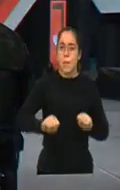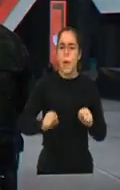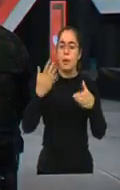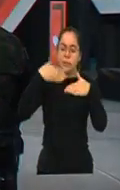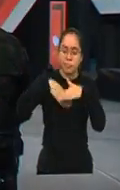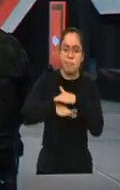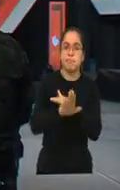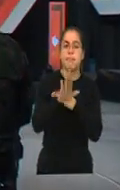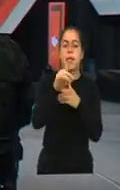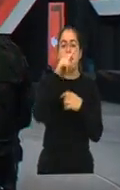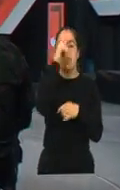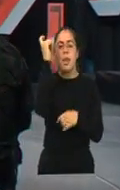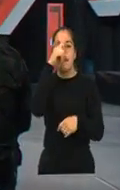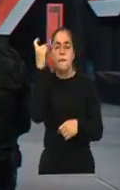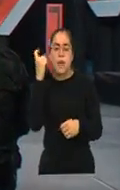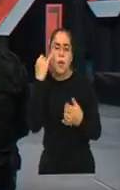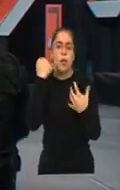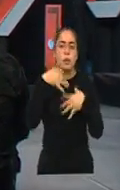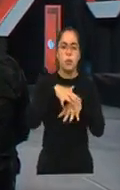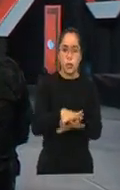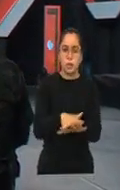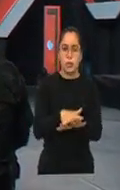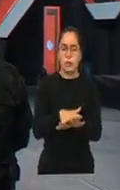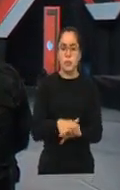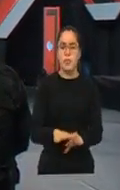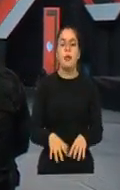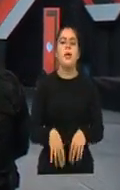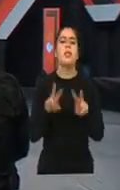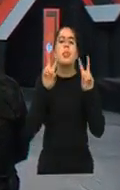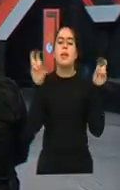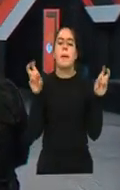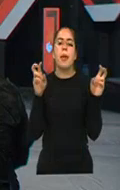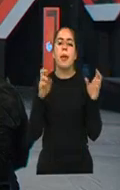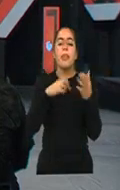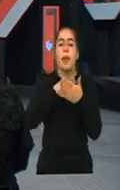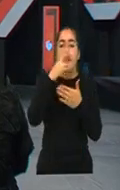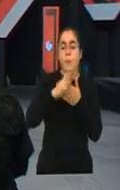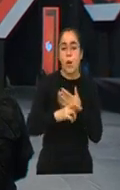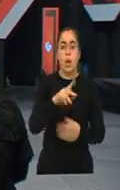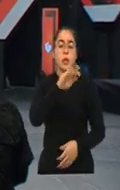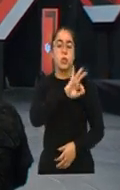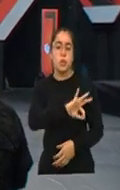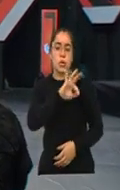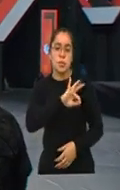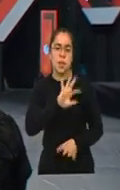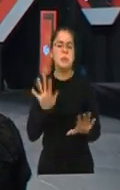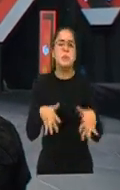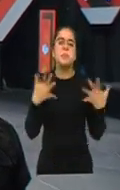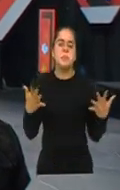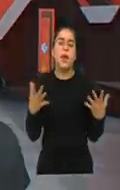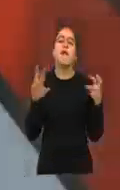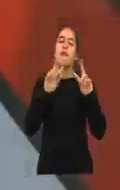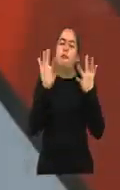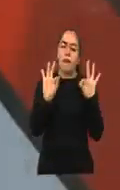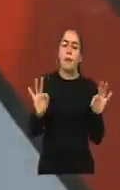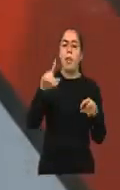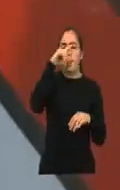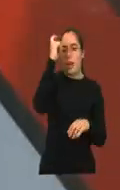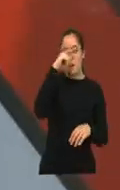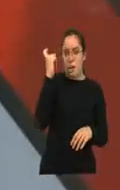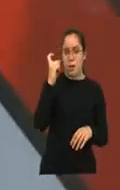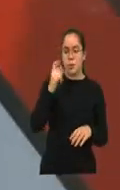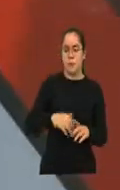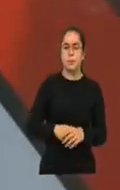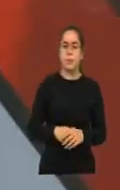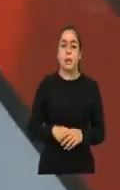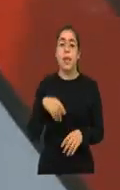al mejor programa social que existe, que es el trabajo, que es a través del trabajo. El trabajo dignifica, el trabajo abre